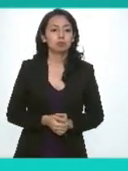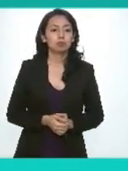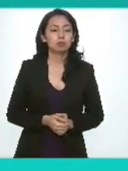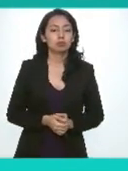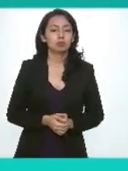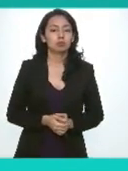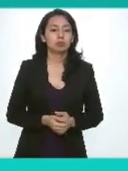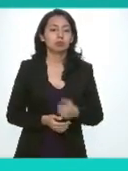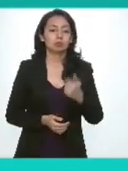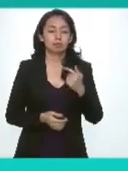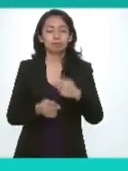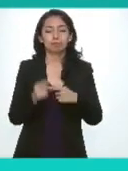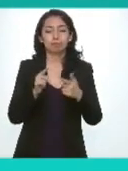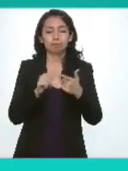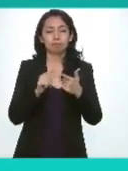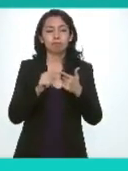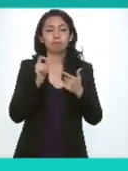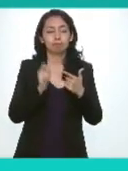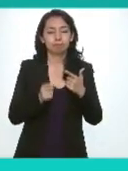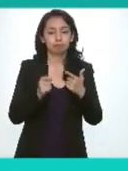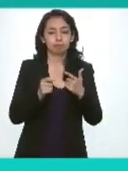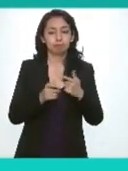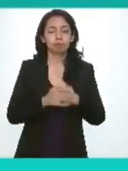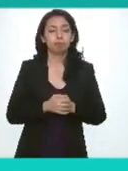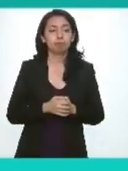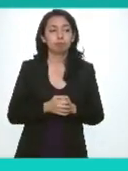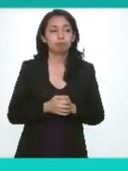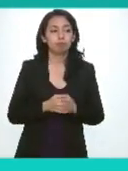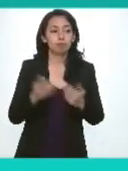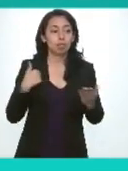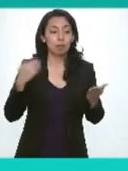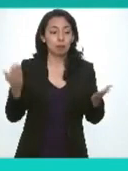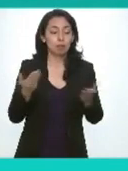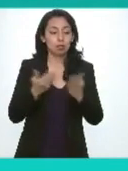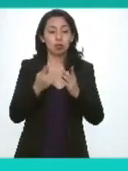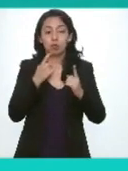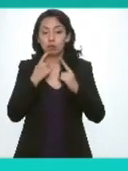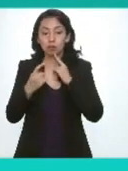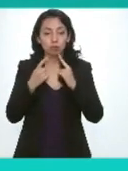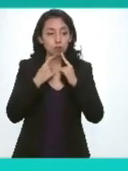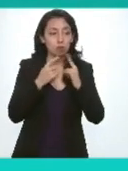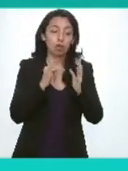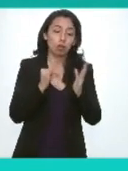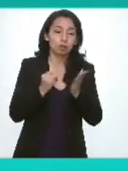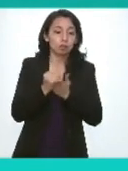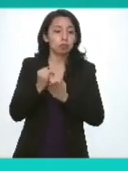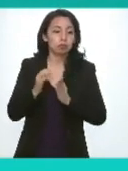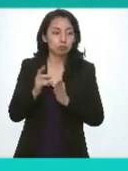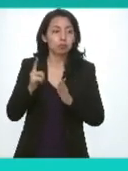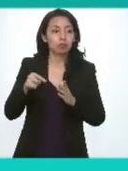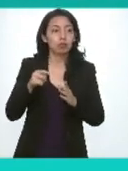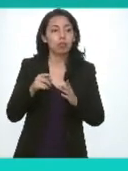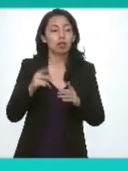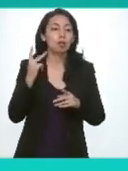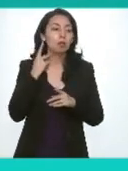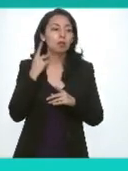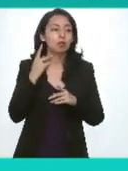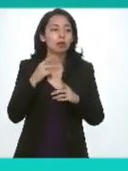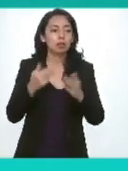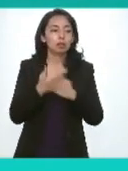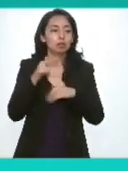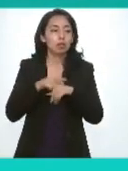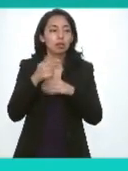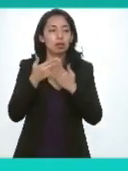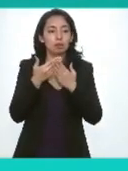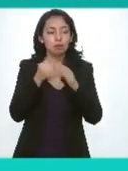el punto siete del orden del día de esta sesión referente a la presentación discusión y en su caso aprobación de la política nacional de datos abiertos